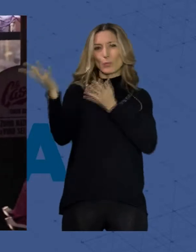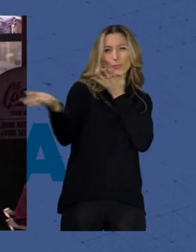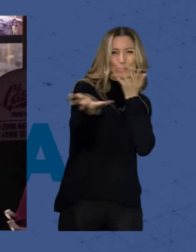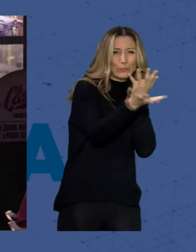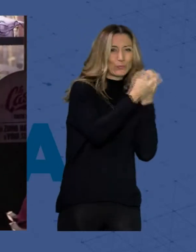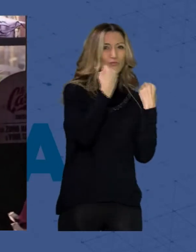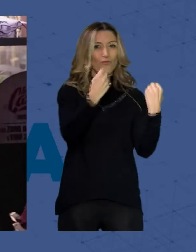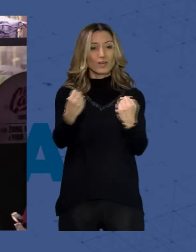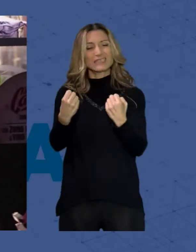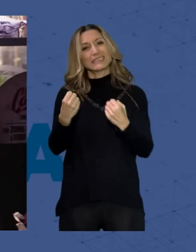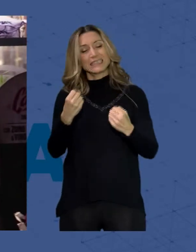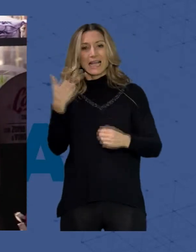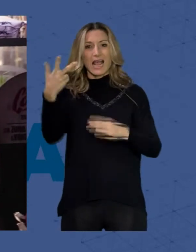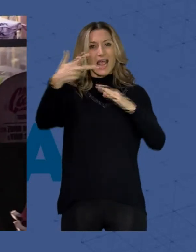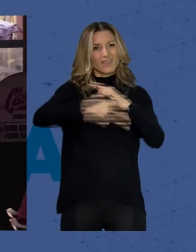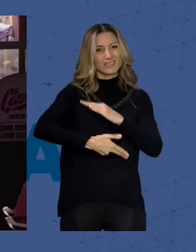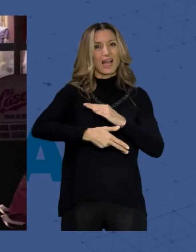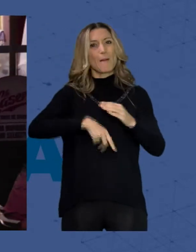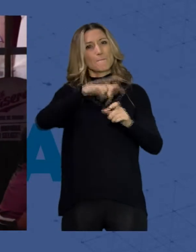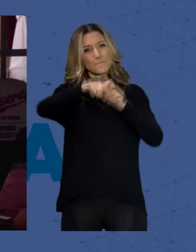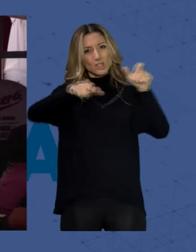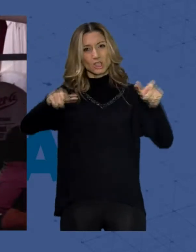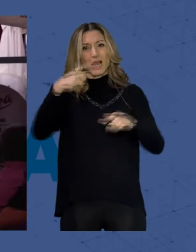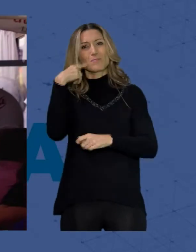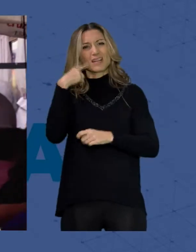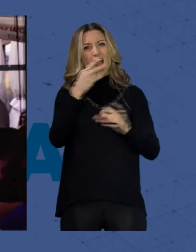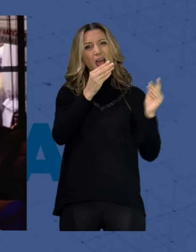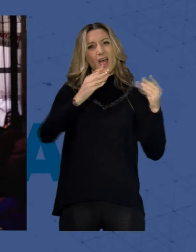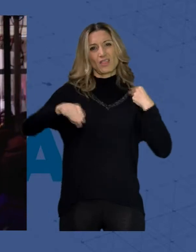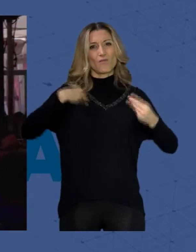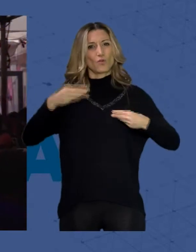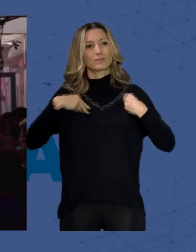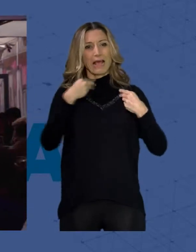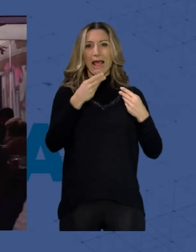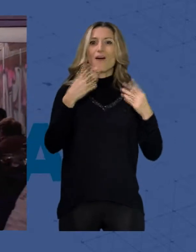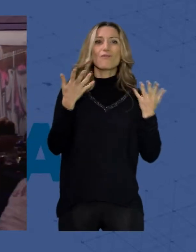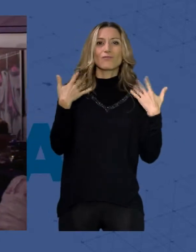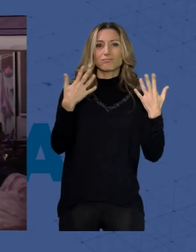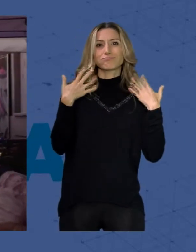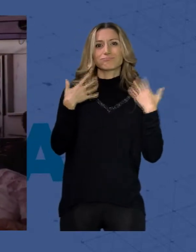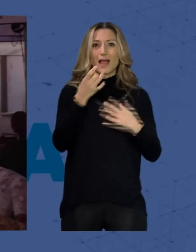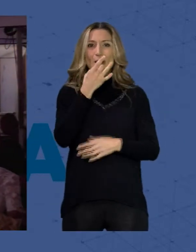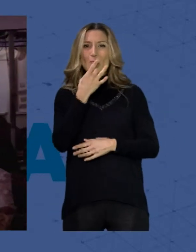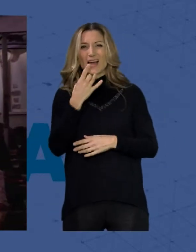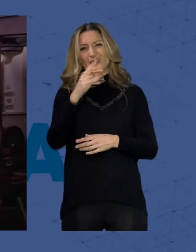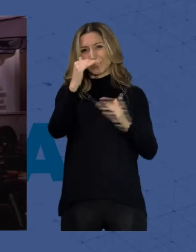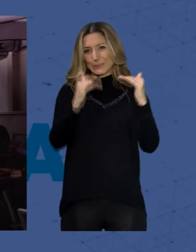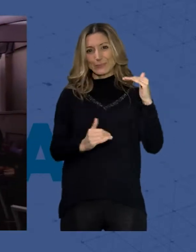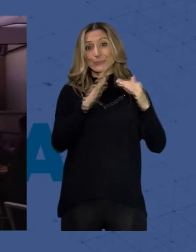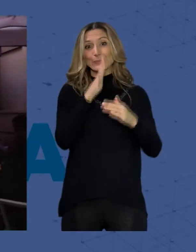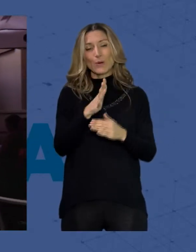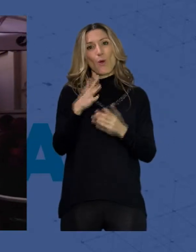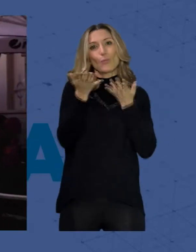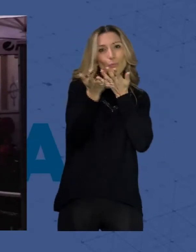impedido que los almerienses pudieran disfrutar de las terrazas, de ahí que los bares no estén tan satisfechos. Desde ASAL,